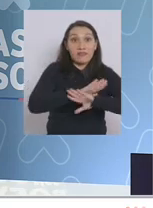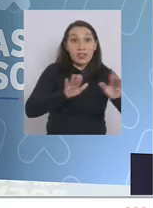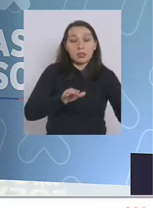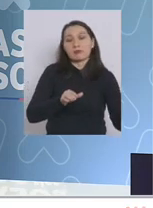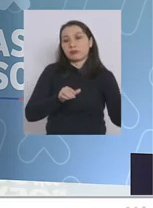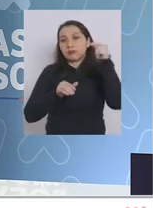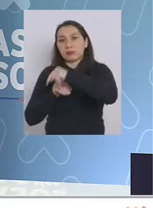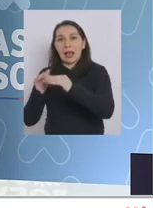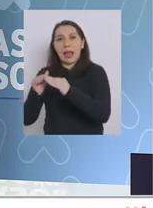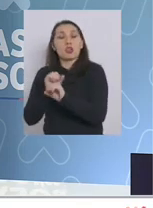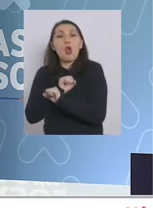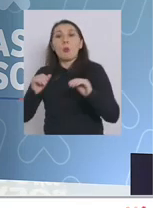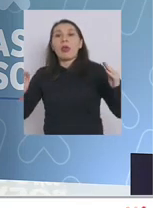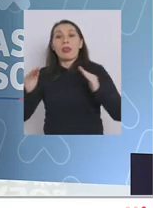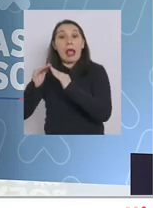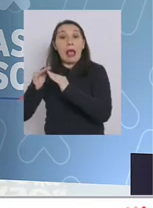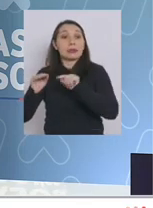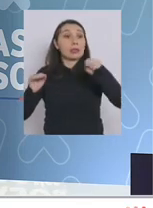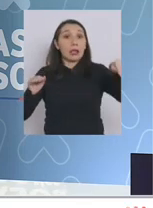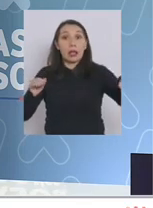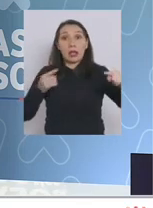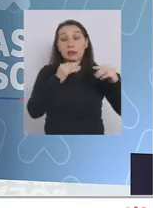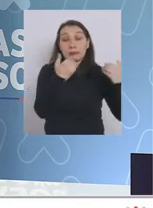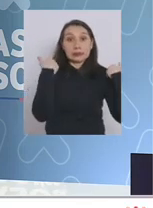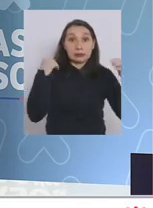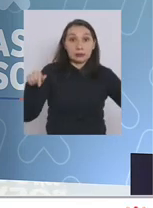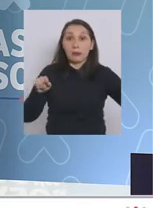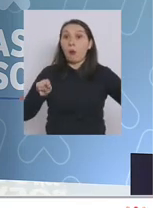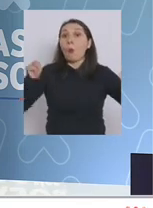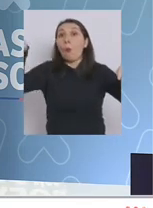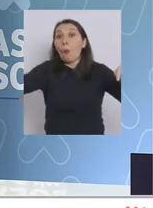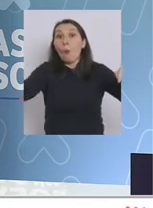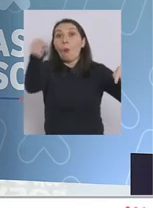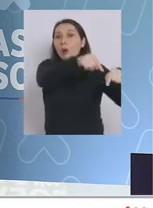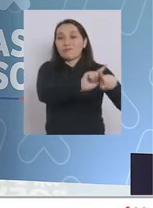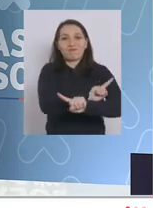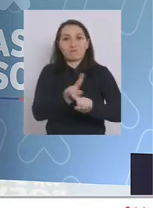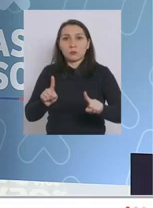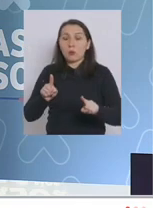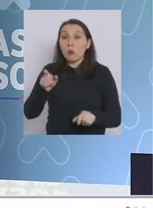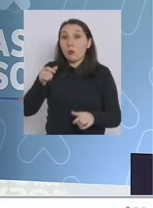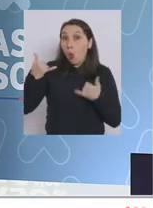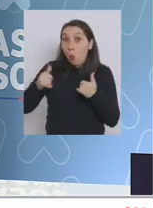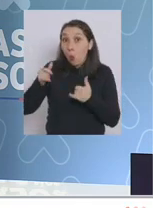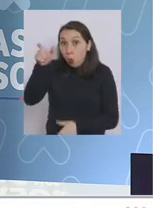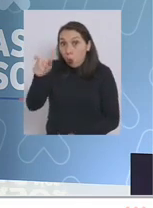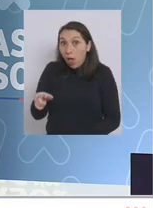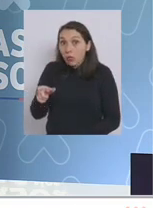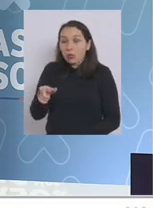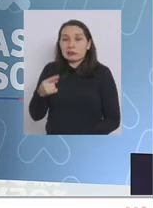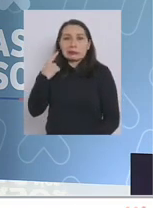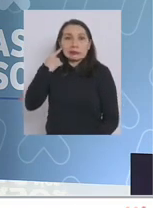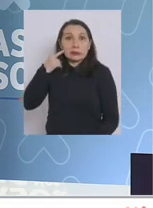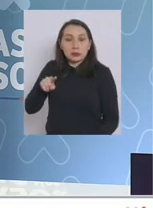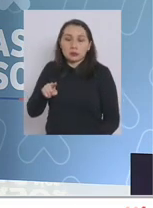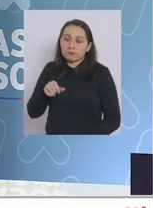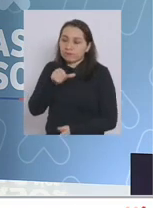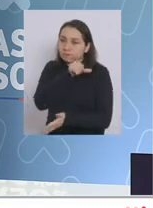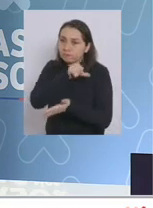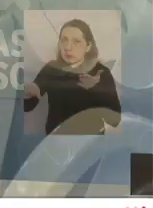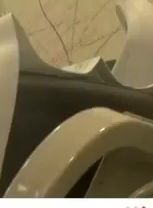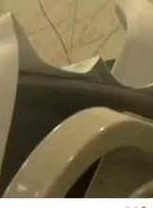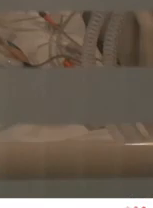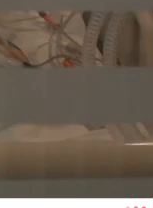y a su domicilio no pueden ir a ningún otro lugar bien ahí parten de las declaraciones en este reporte COVID hartas informaciones que se